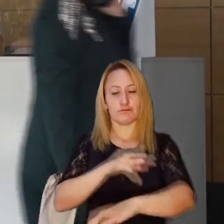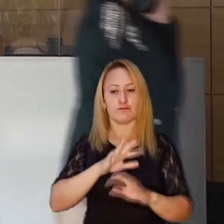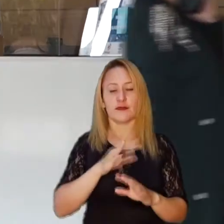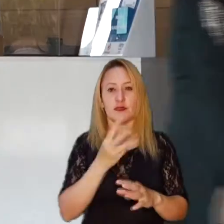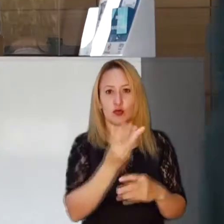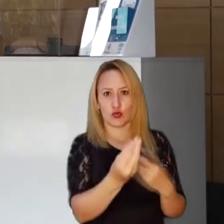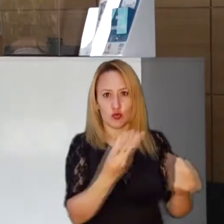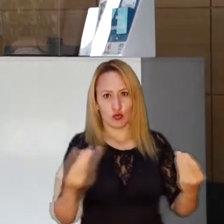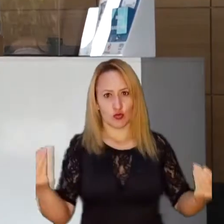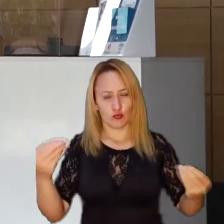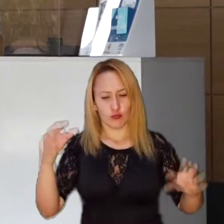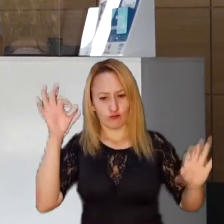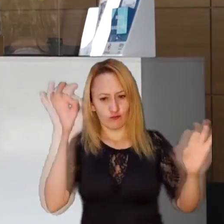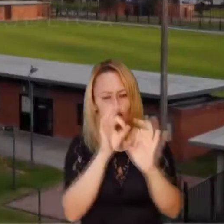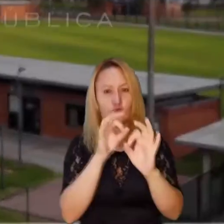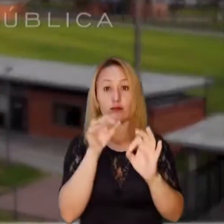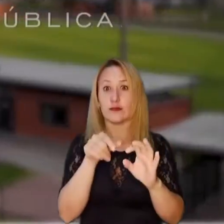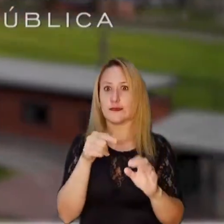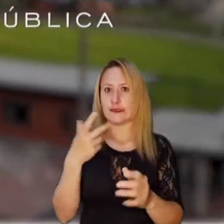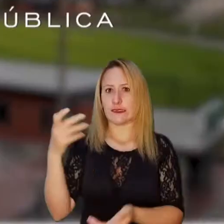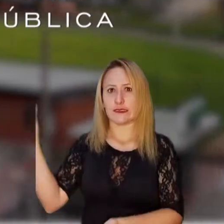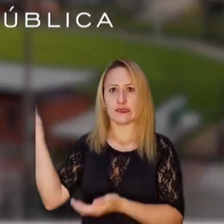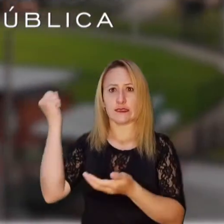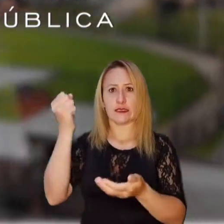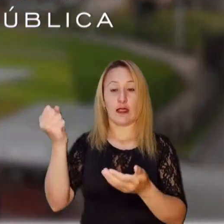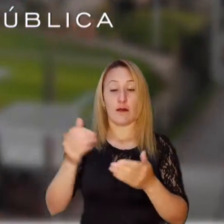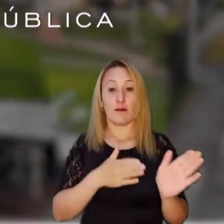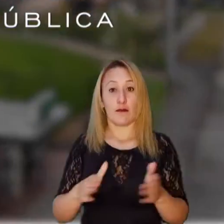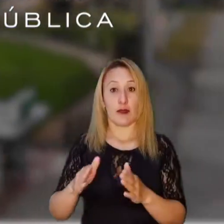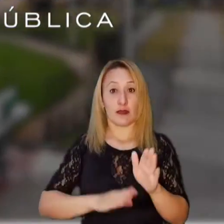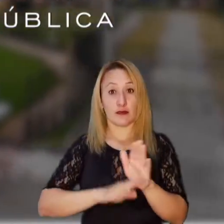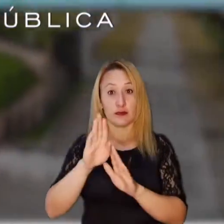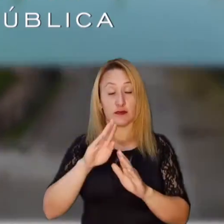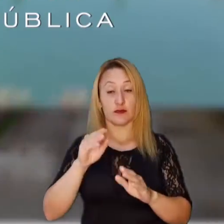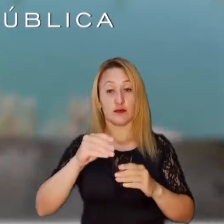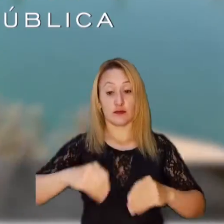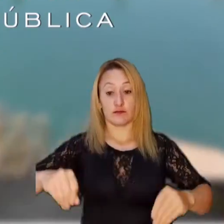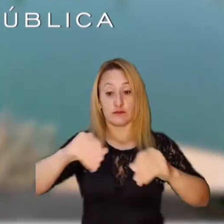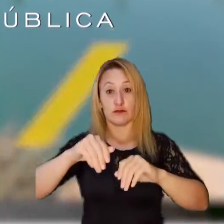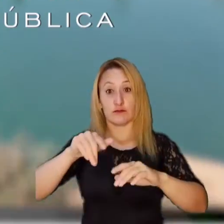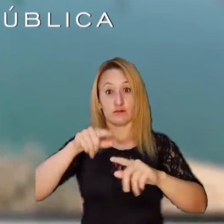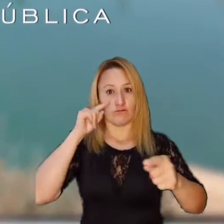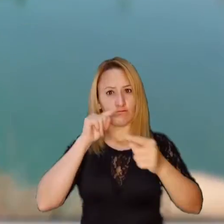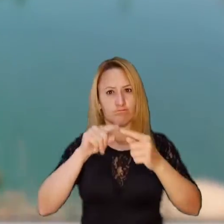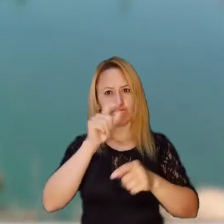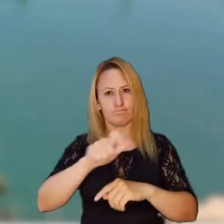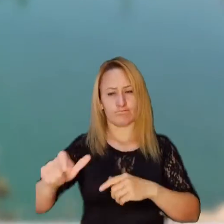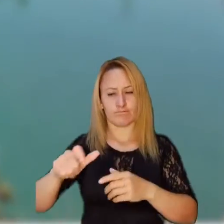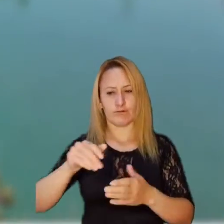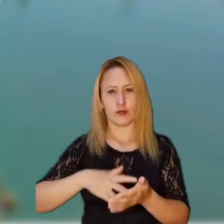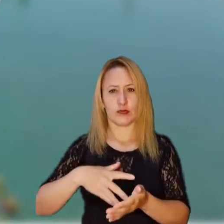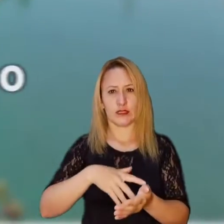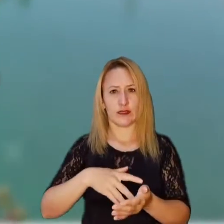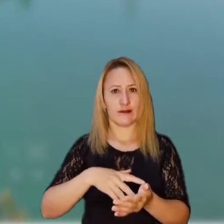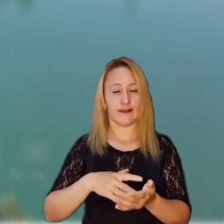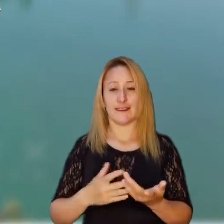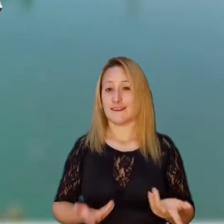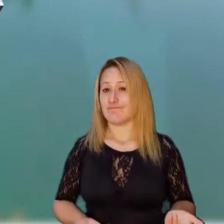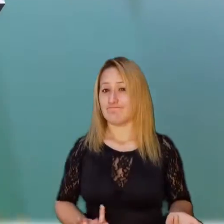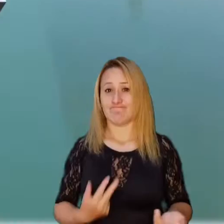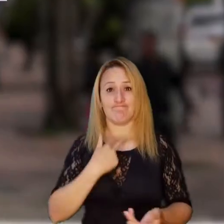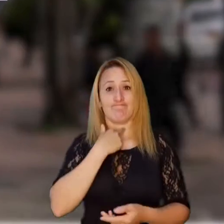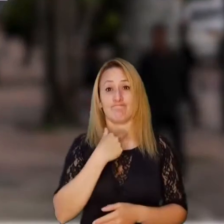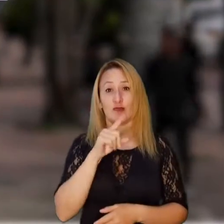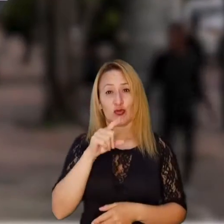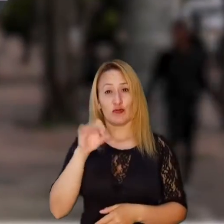para este sector social. La Contraloría Delegada para la Población Focalizada encontró que el presupuesto de los planes de